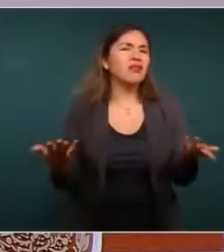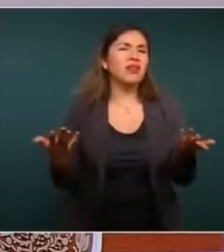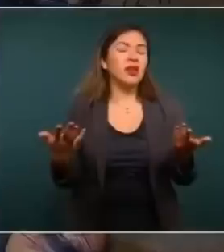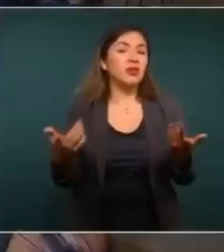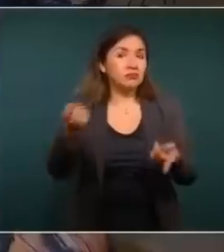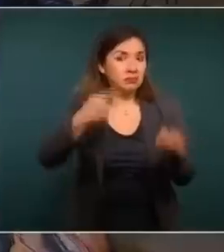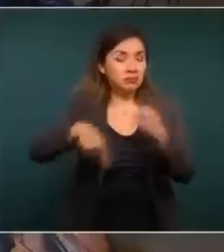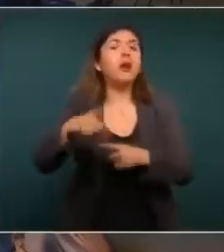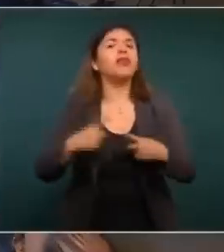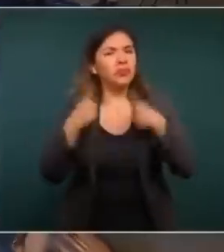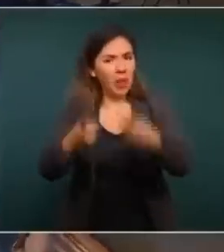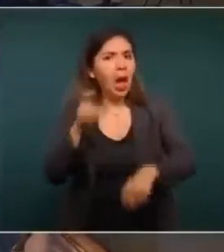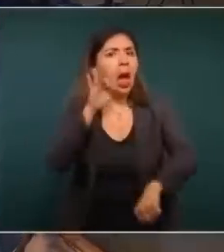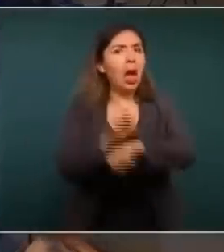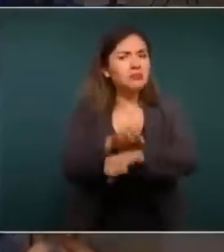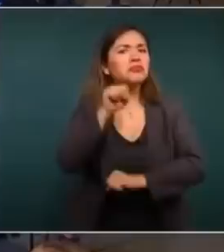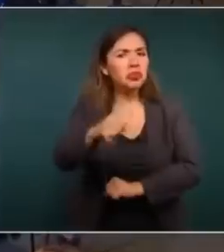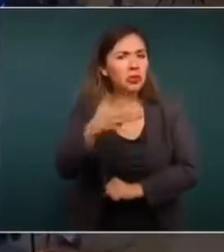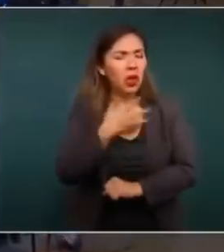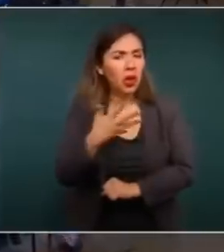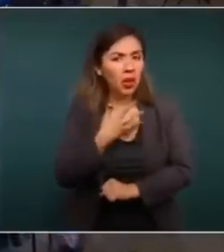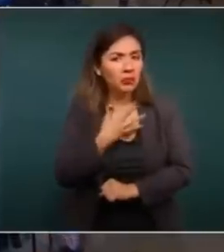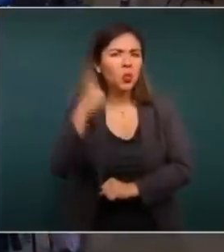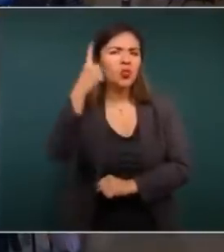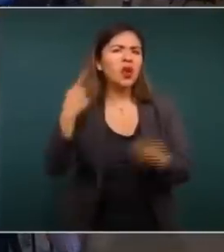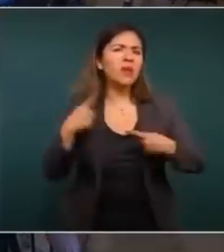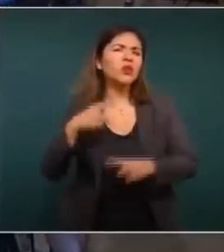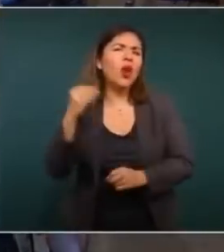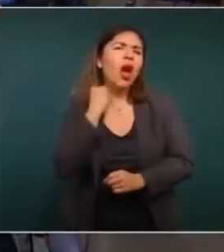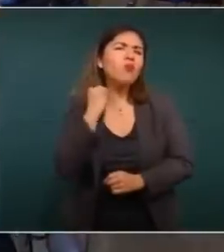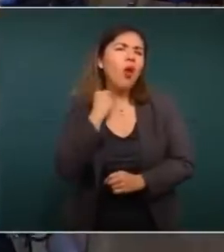y hubieron amparos de un abogado